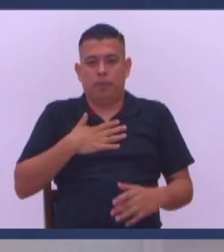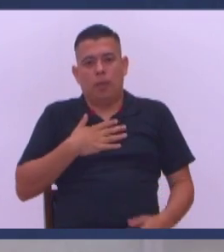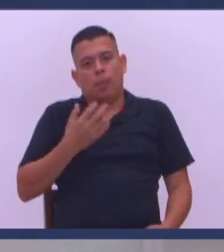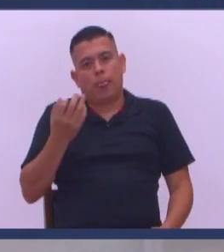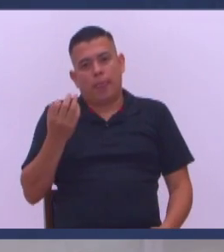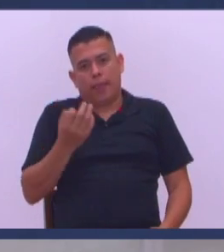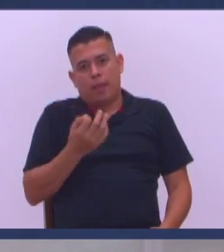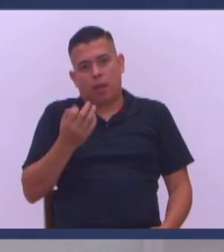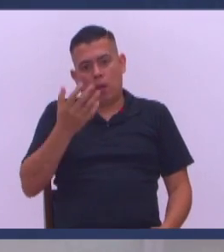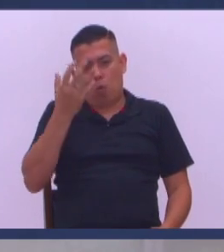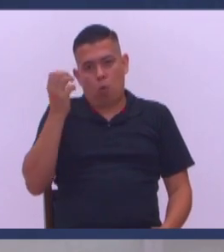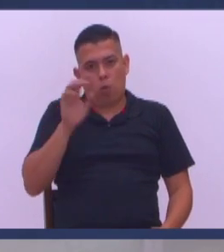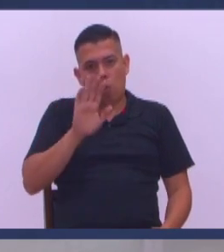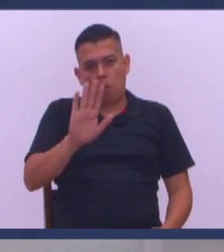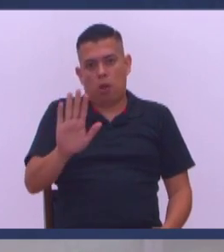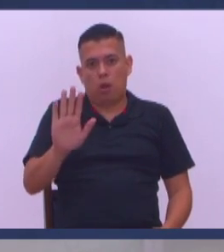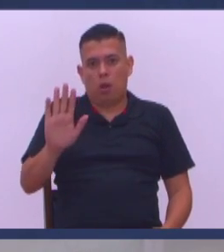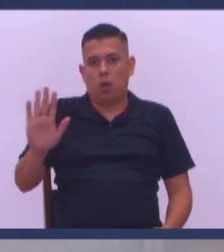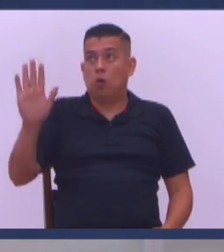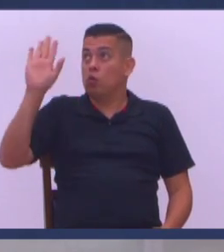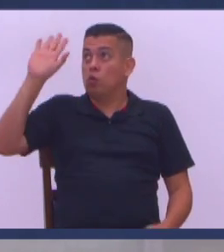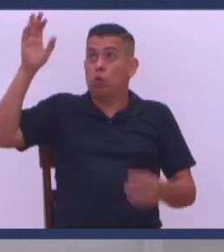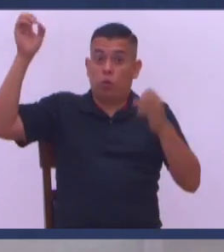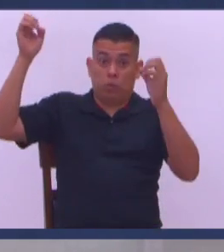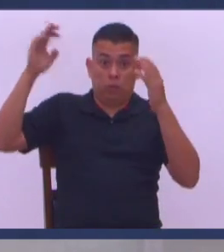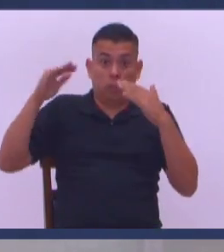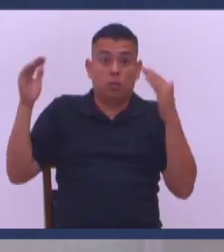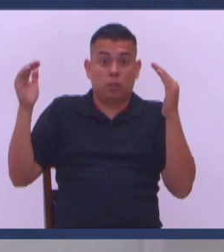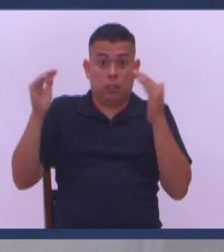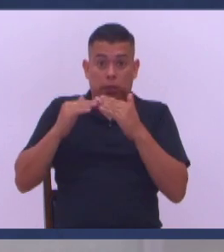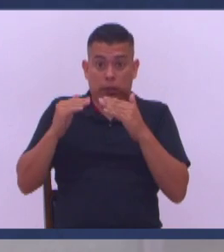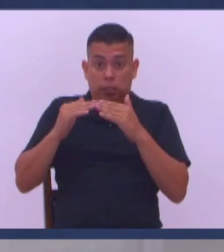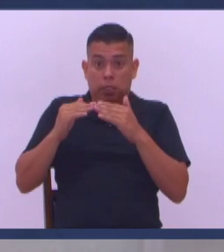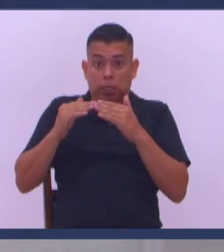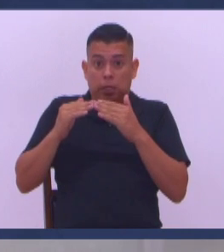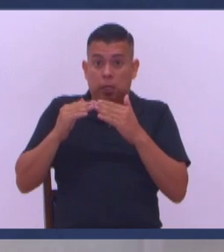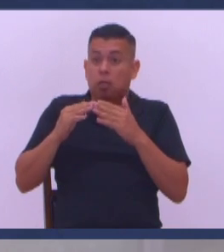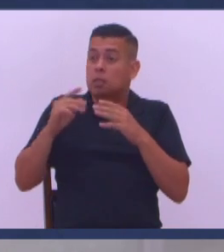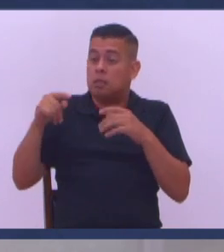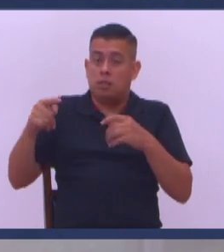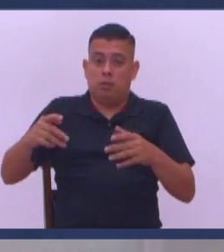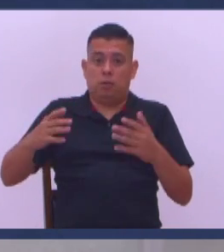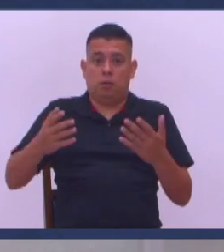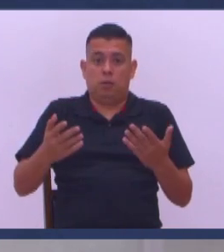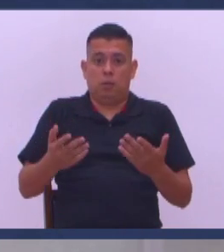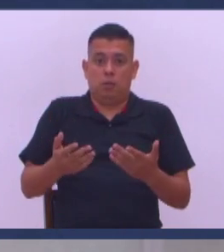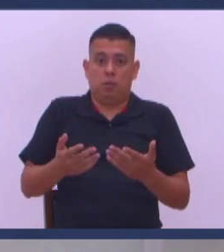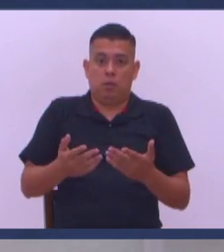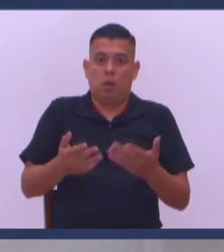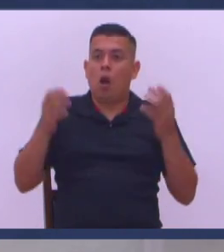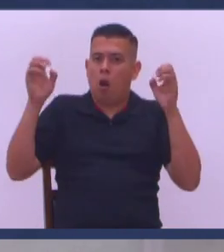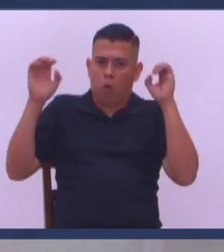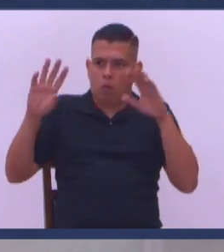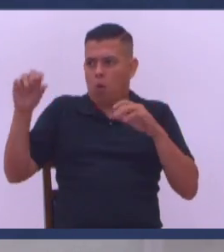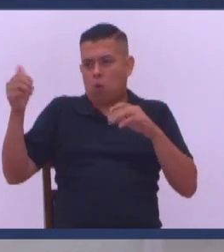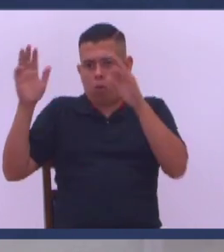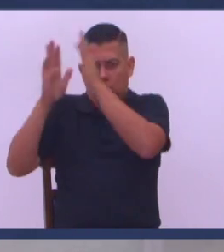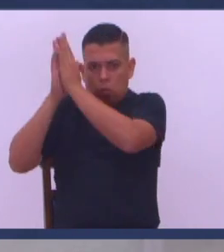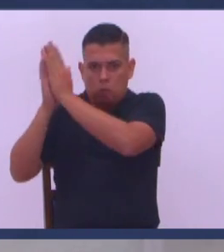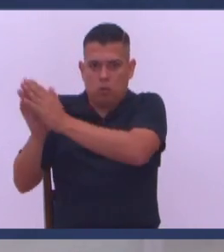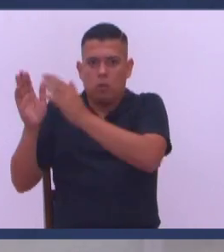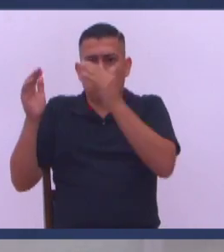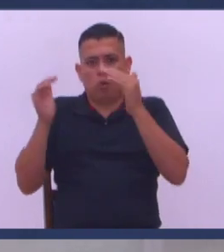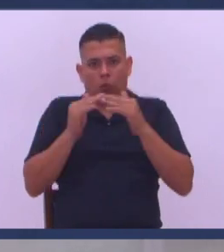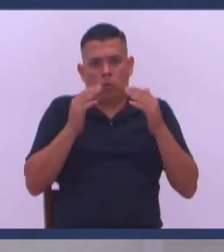Por favor Nunca lo Si el favor de Dios Está conmigo Sí, pero no está Como yo lo quiero Está siendo de bendición Para otra persona